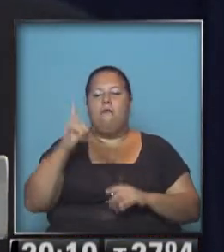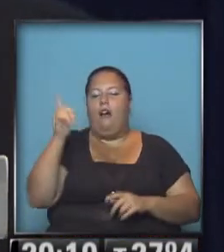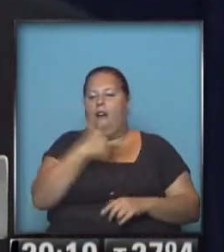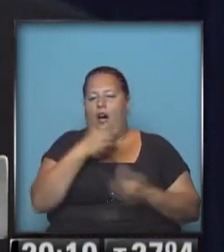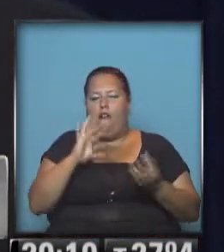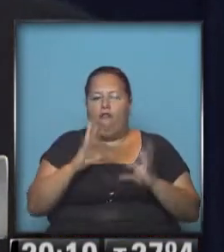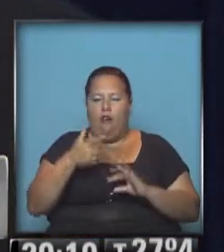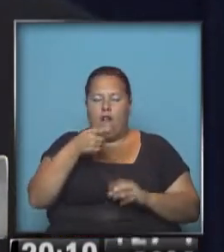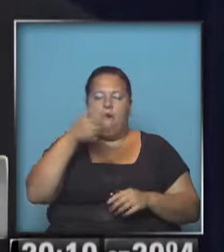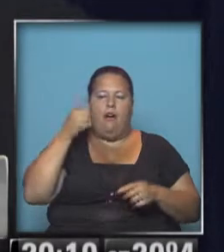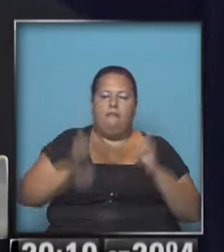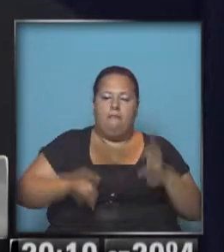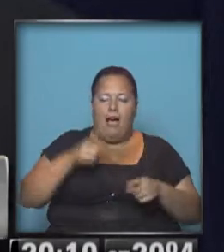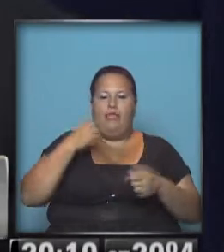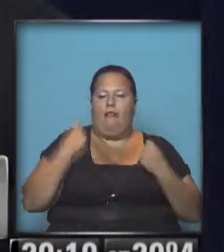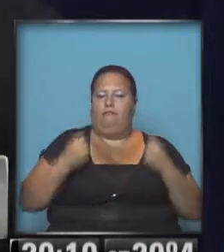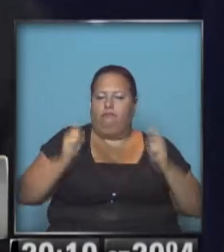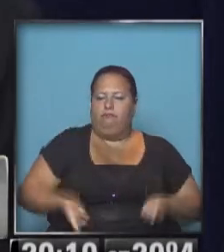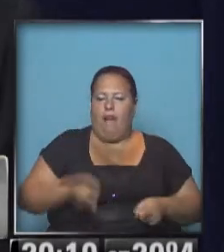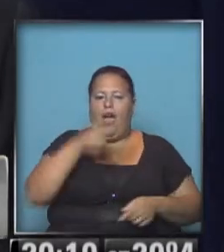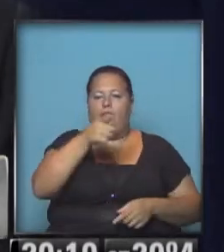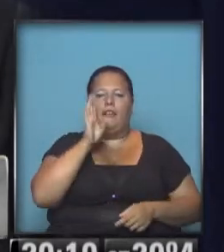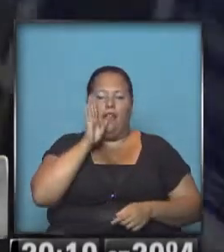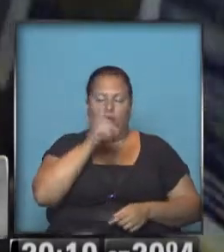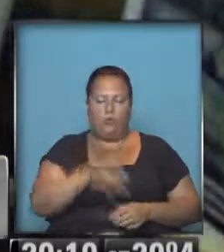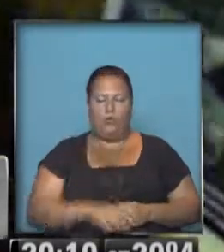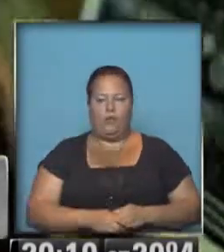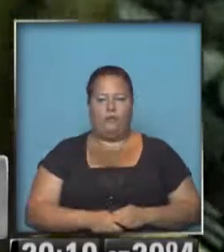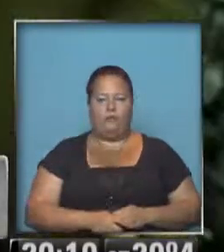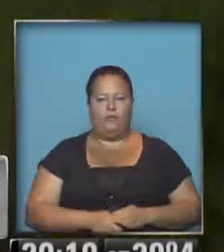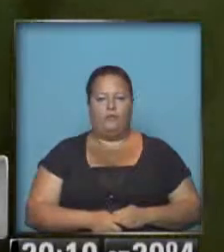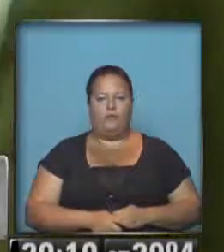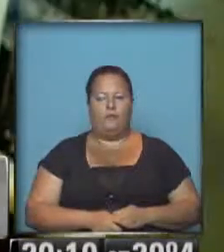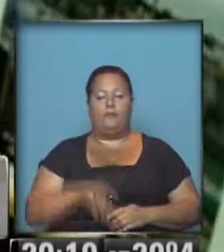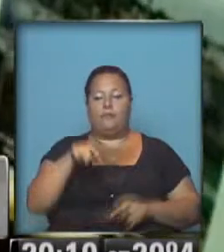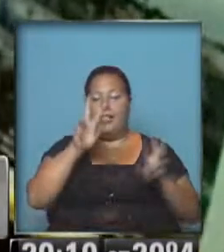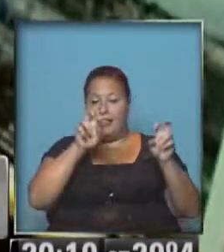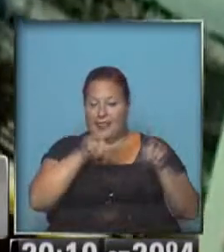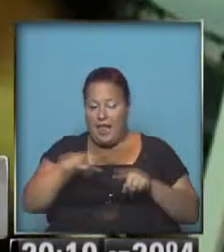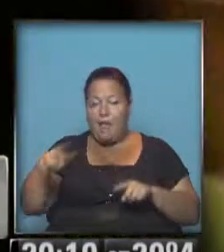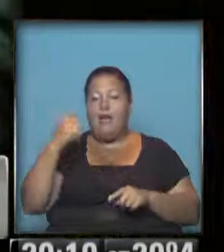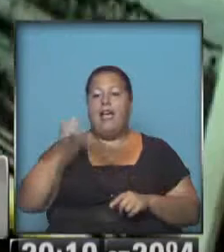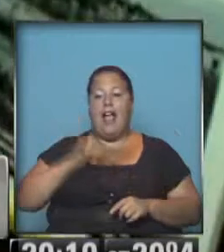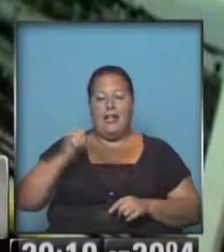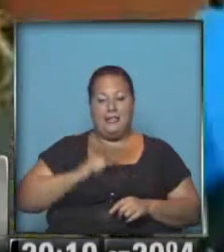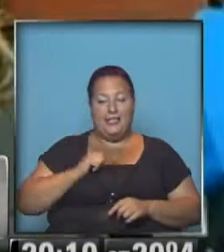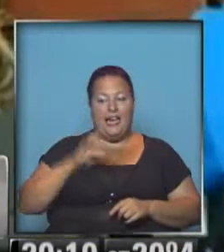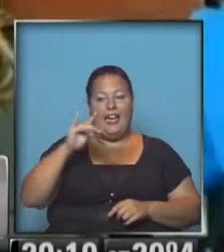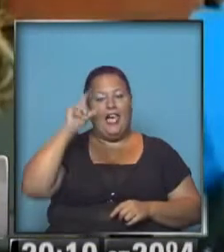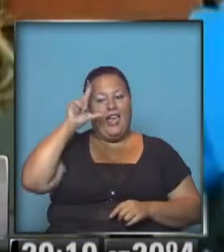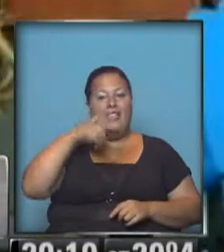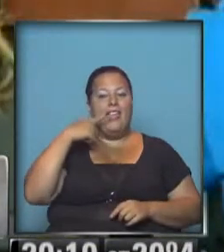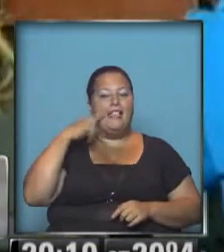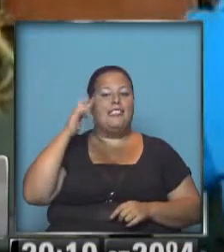acciones injerencistas e imperialistas de Estados Unidos. En esa línea, la canciller Delcy Rodríguez